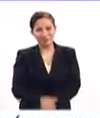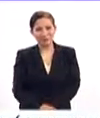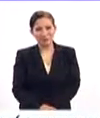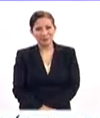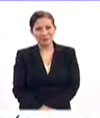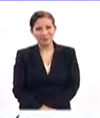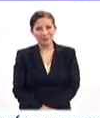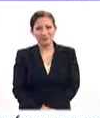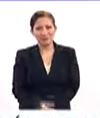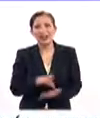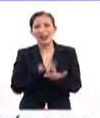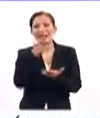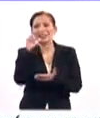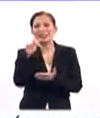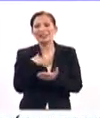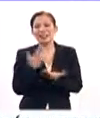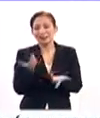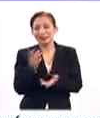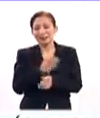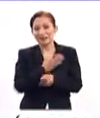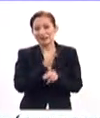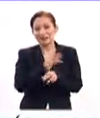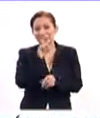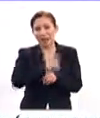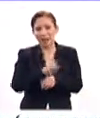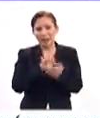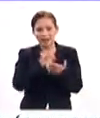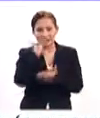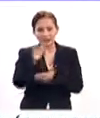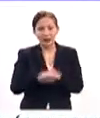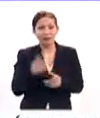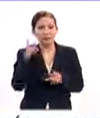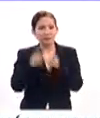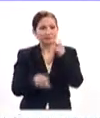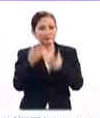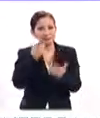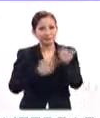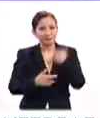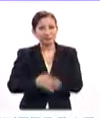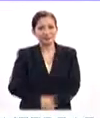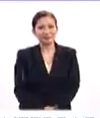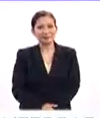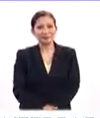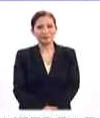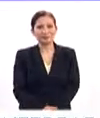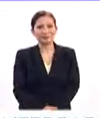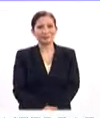vez. Dale, muchas gracias, tenga un bonito día. Gracias. Una pausa y volvemos.